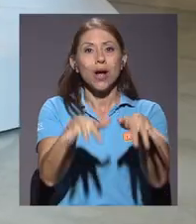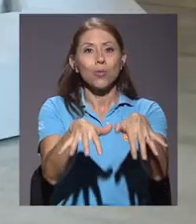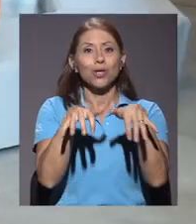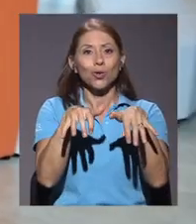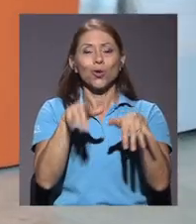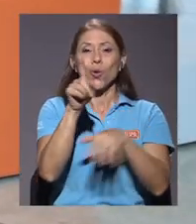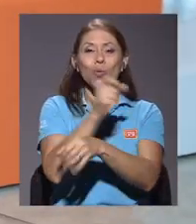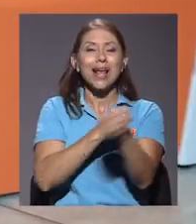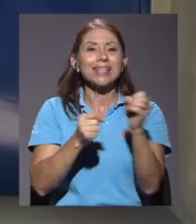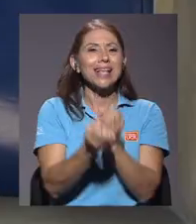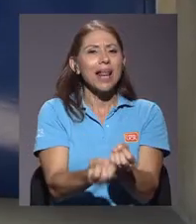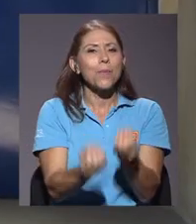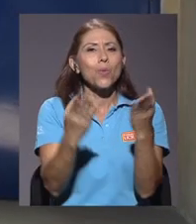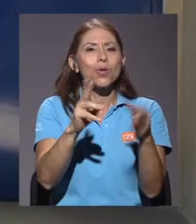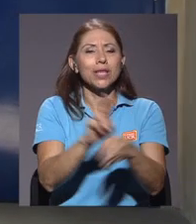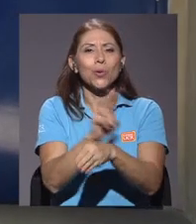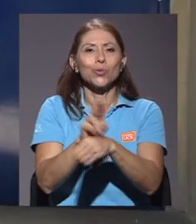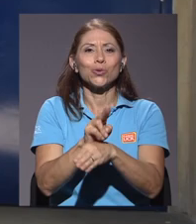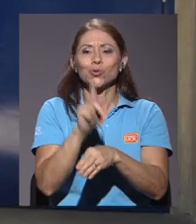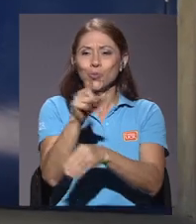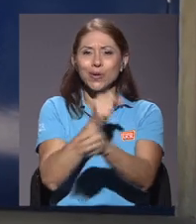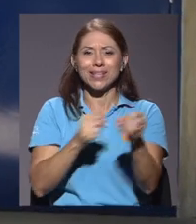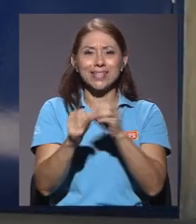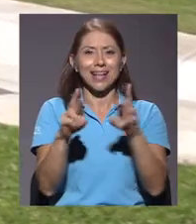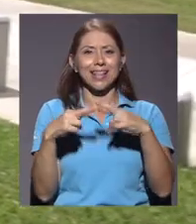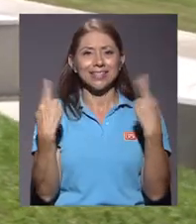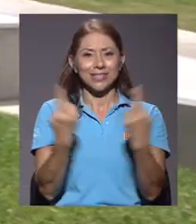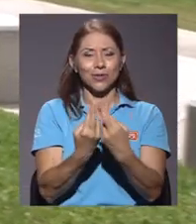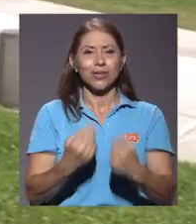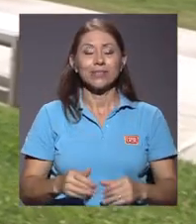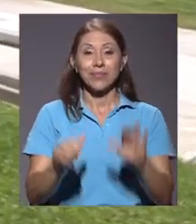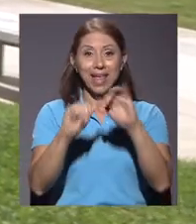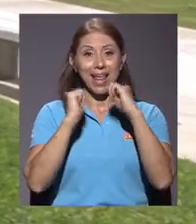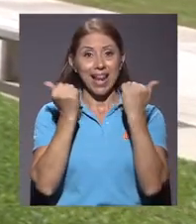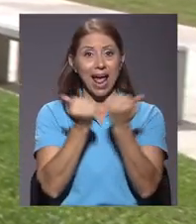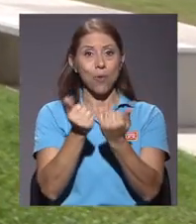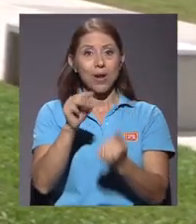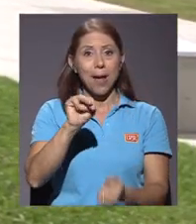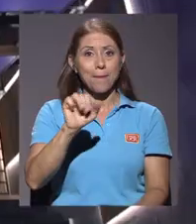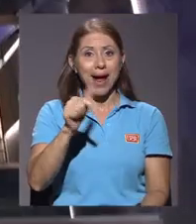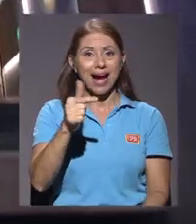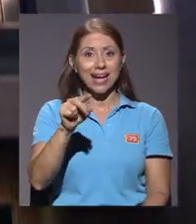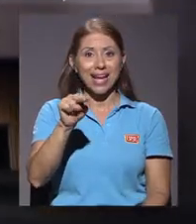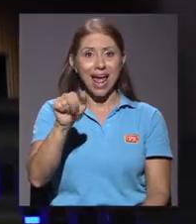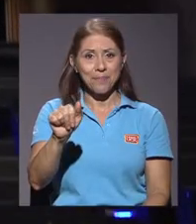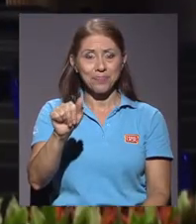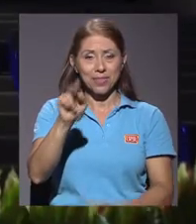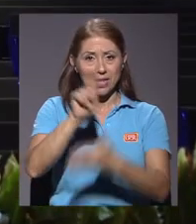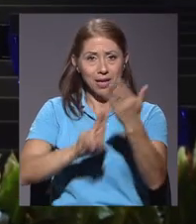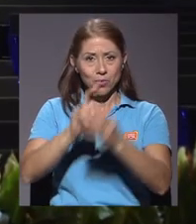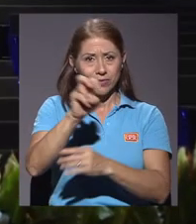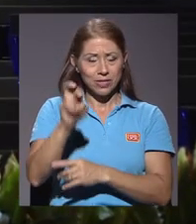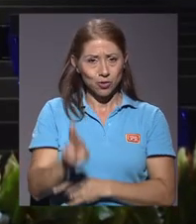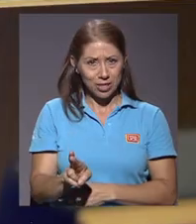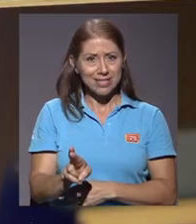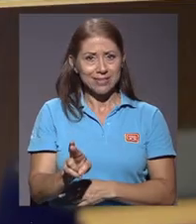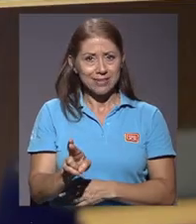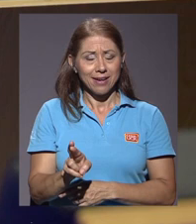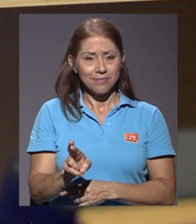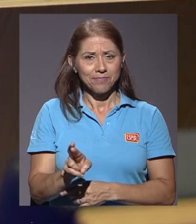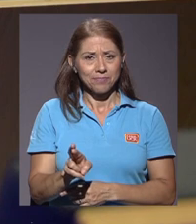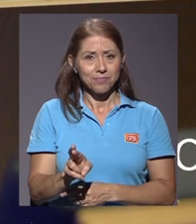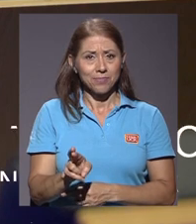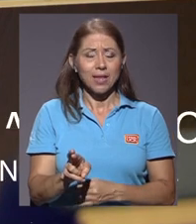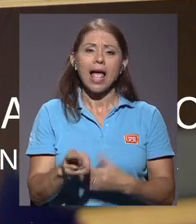una sala multiusos y una sala de sesiones. El Aula Magna de la Universidad de Costa Rica viene